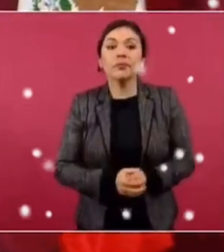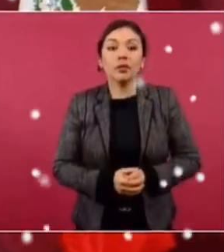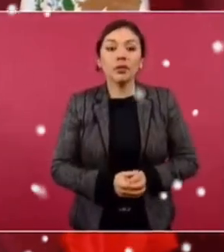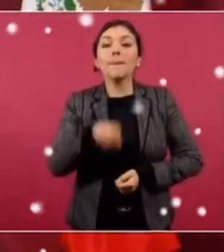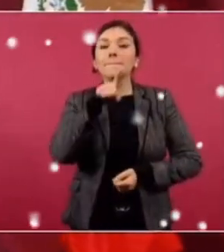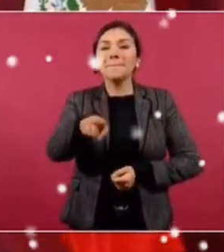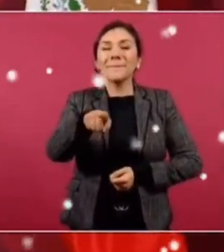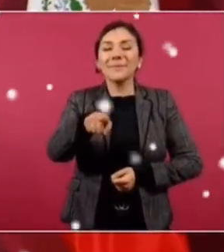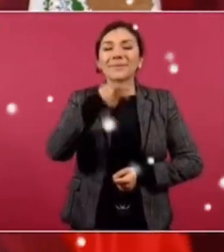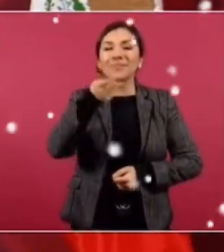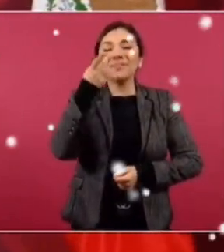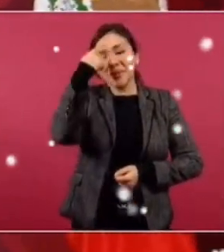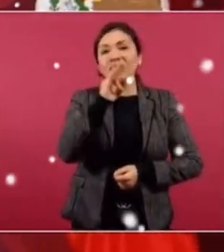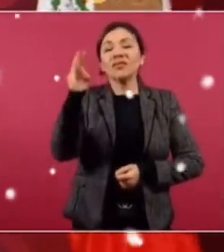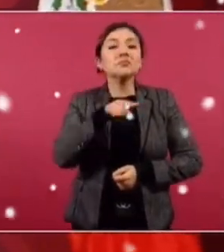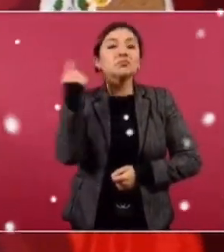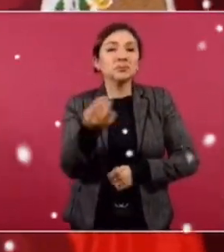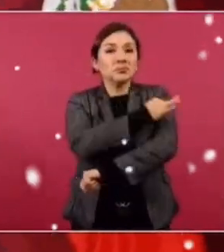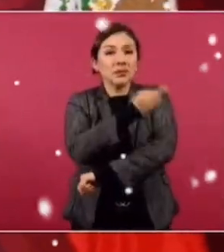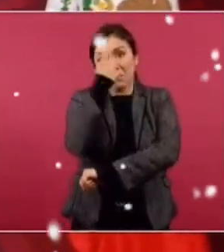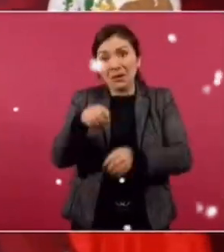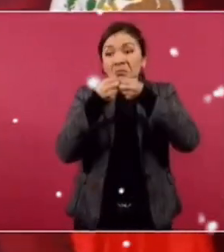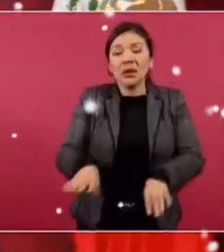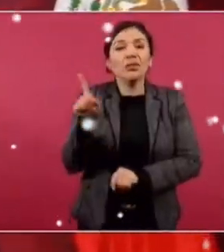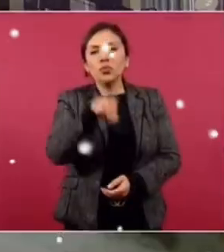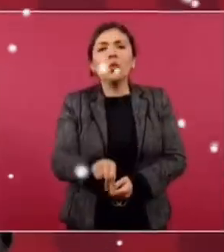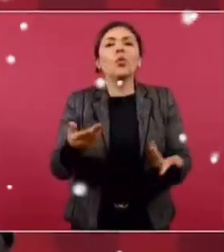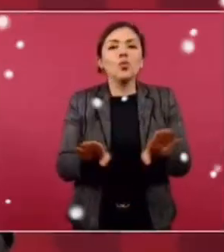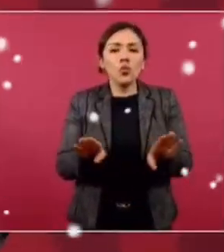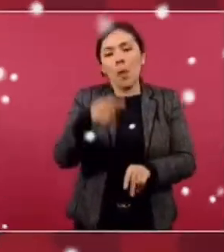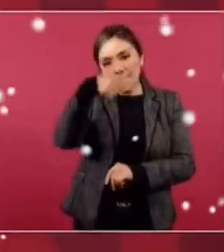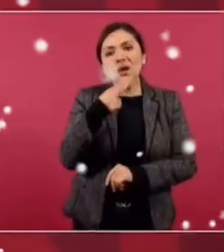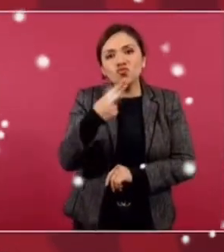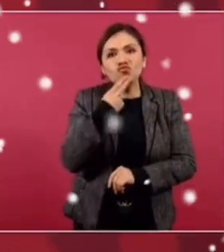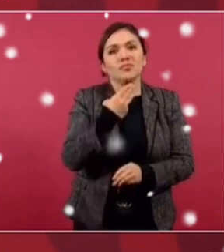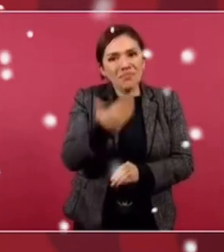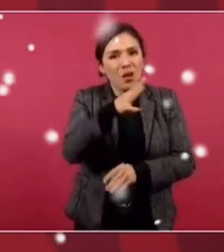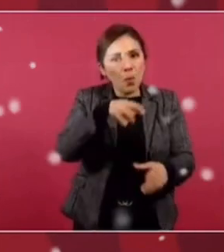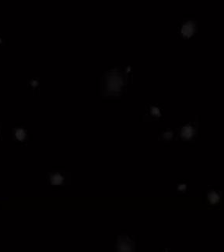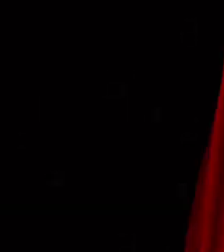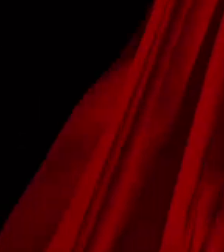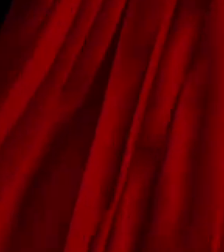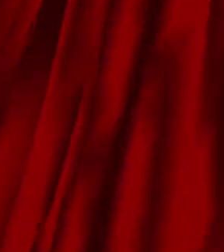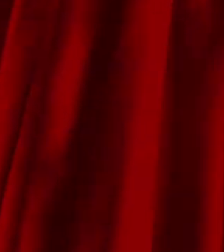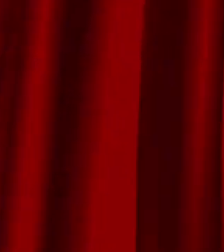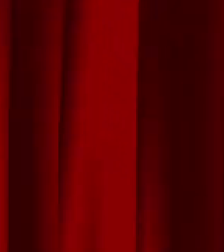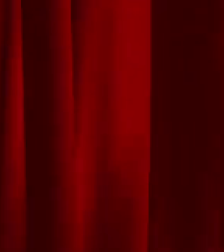lo que hablas de la caducidad, buscando que no se desperdicie nada y que se usen muy bien los recursos públicos.